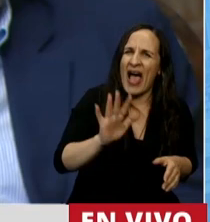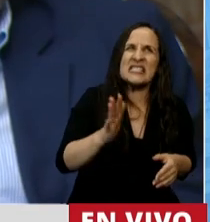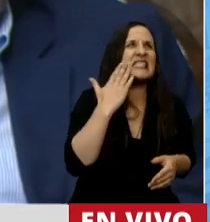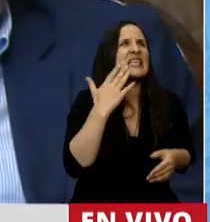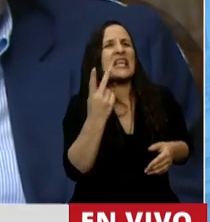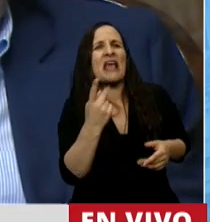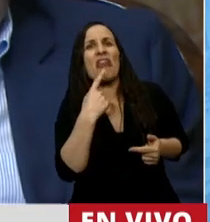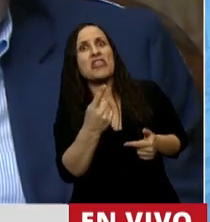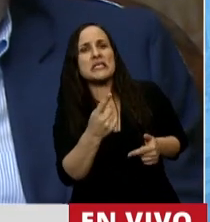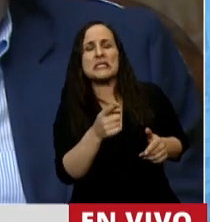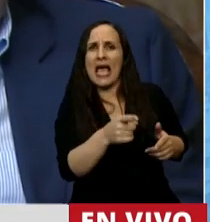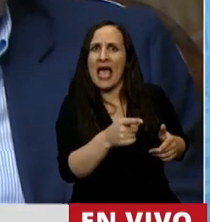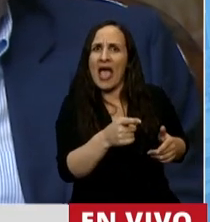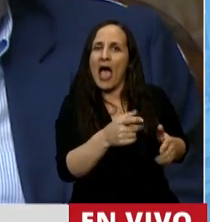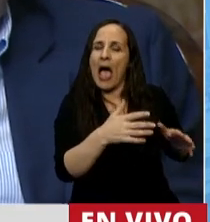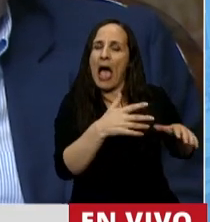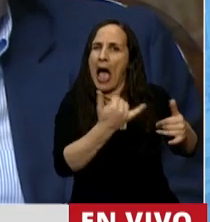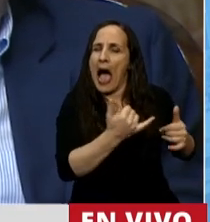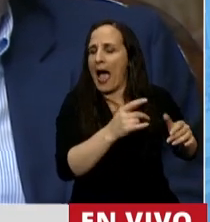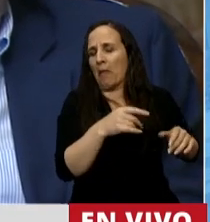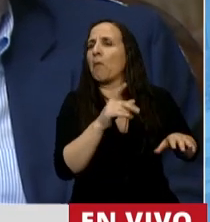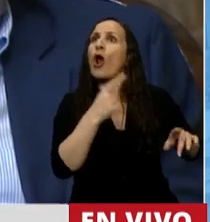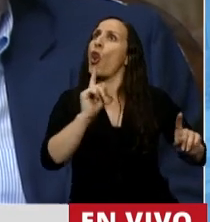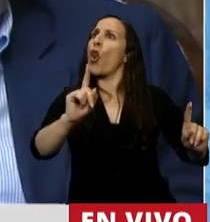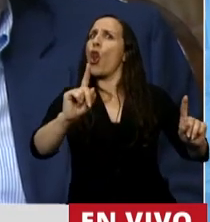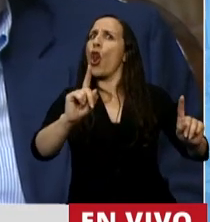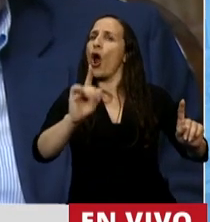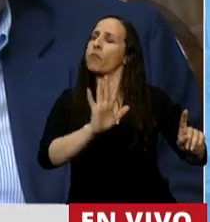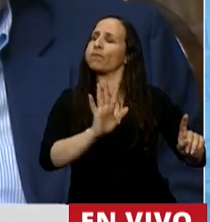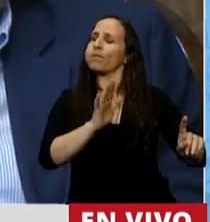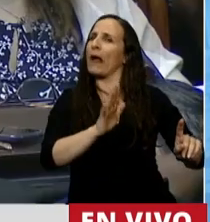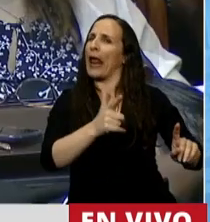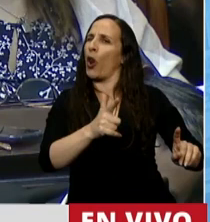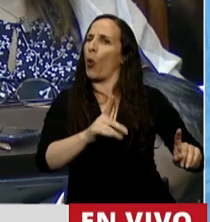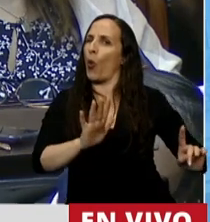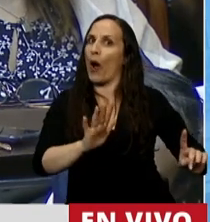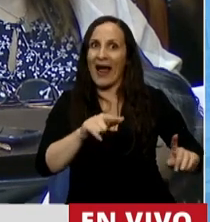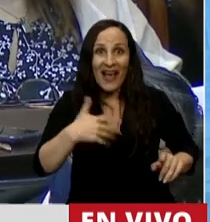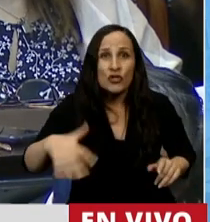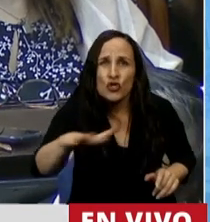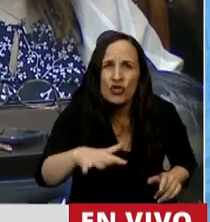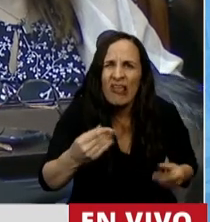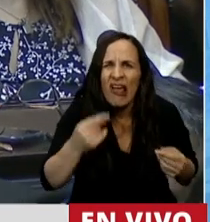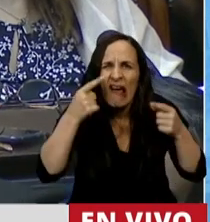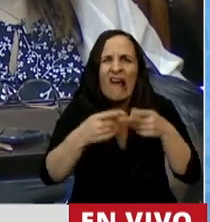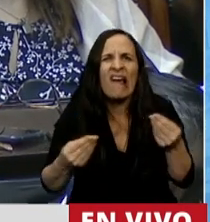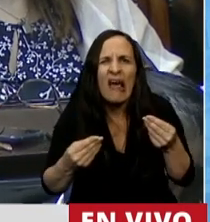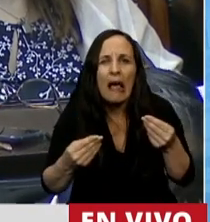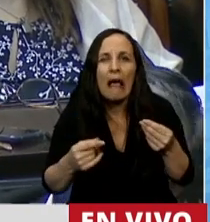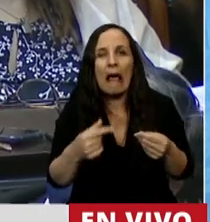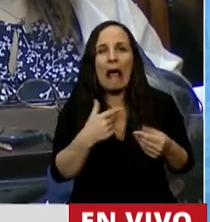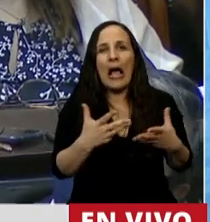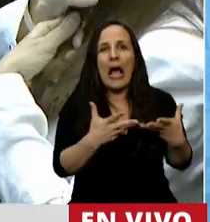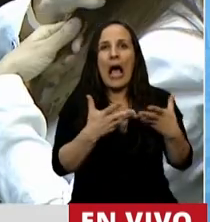que negando algo que sucede, eso no existe, es una sociedad que busca ayudar más